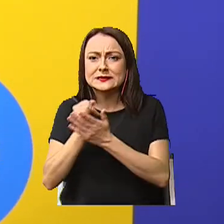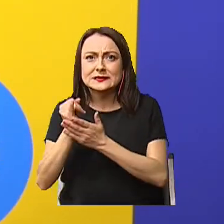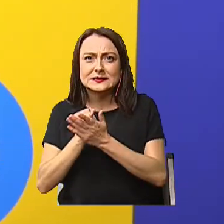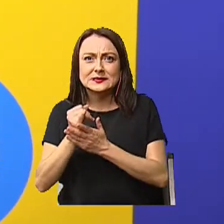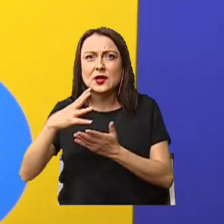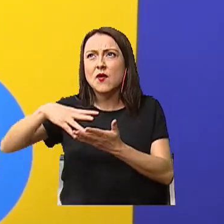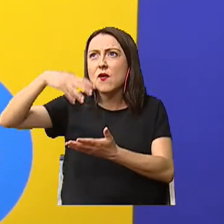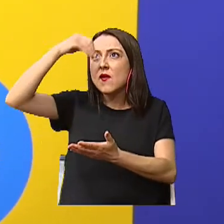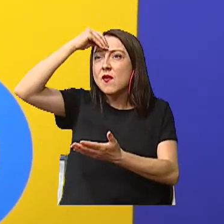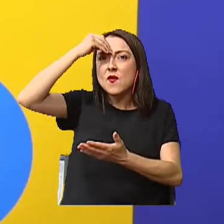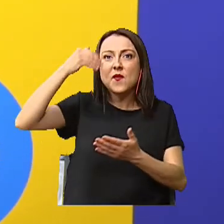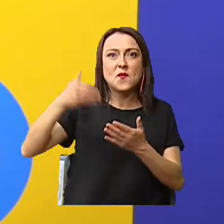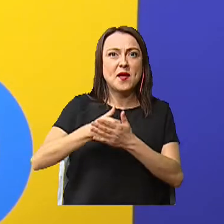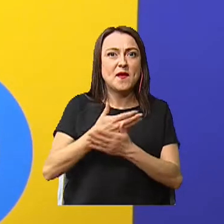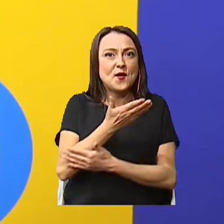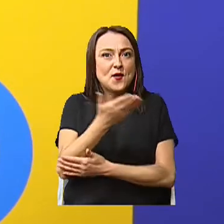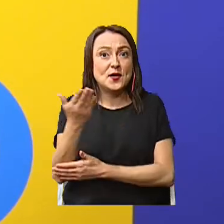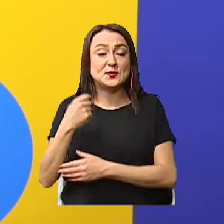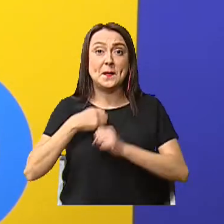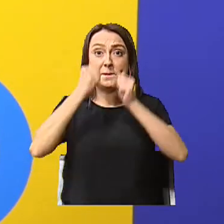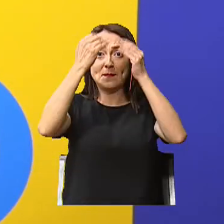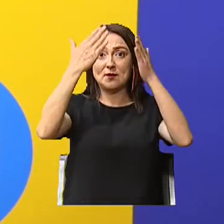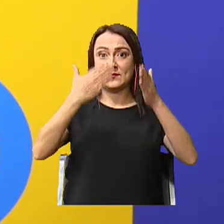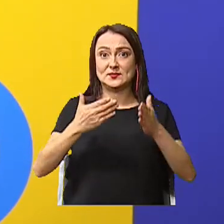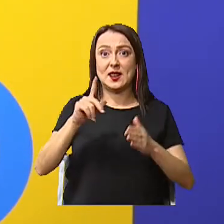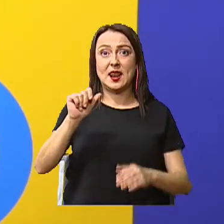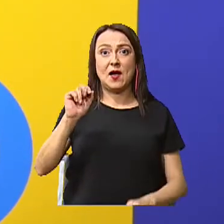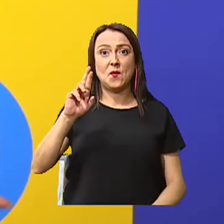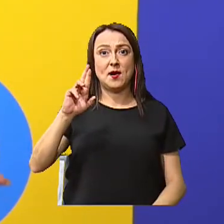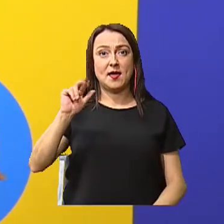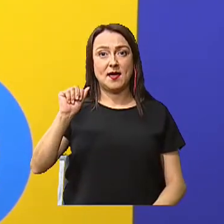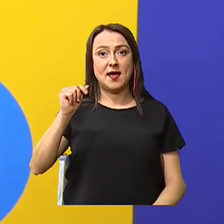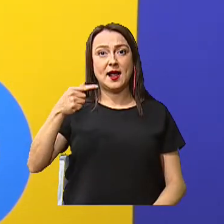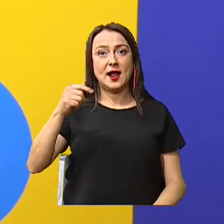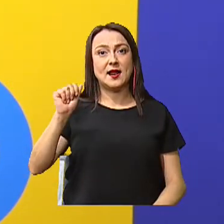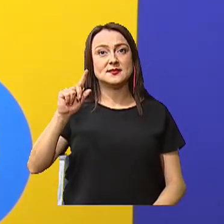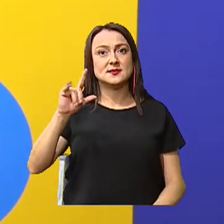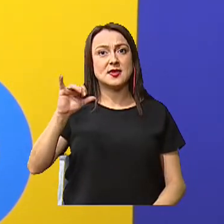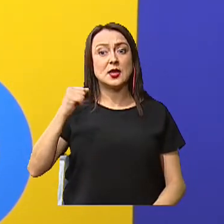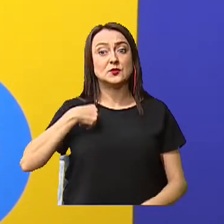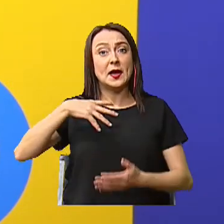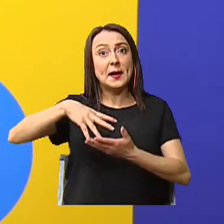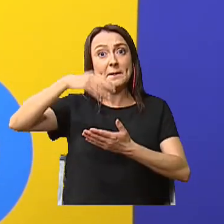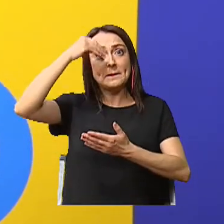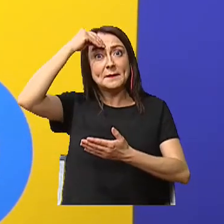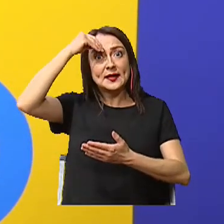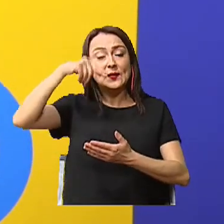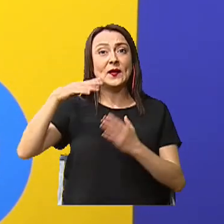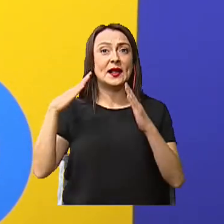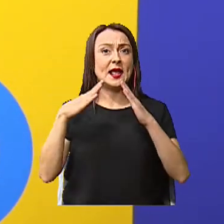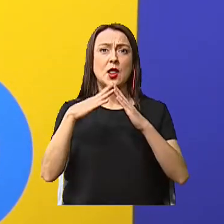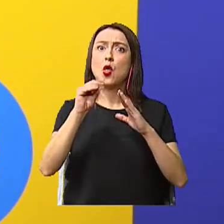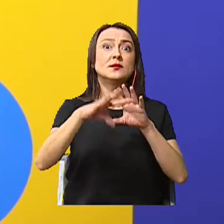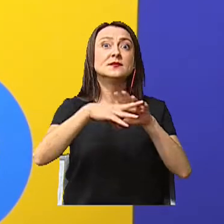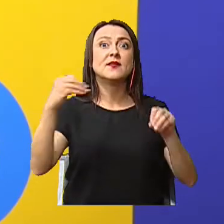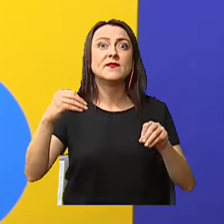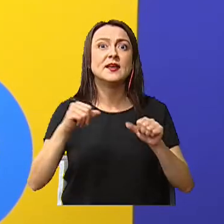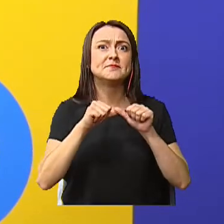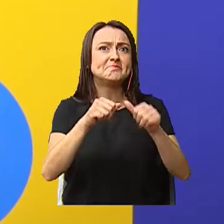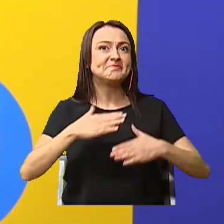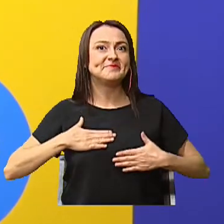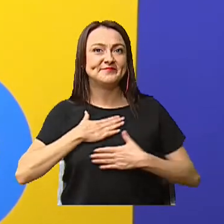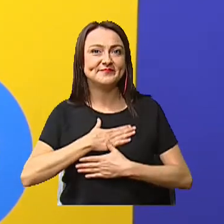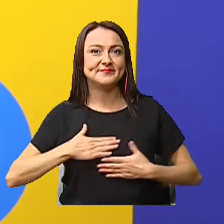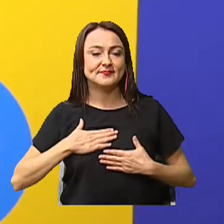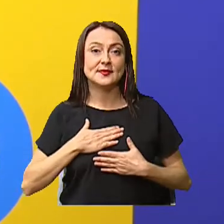nuevos conocimientos. Yo soy la profesora Laura García y esto es Aprendo en Casa. No se vayan, que la diversión continúa.